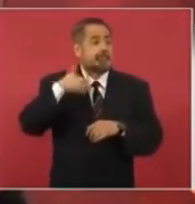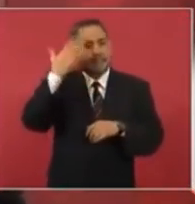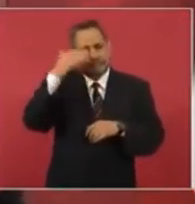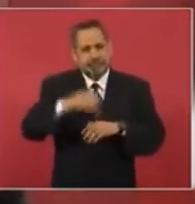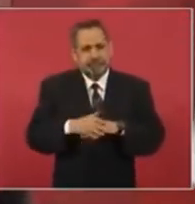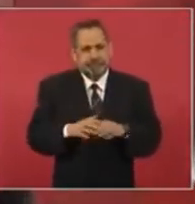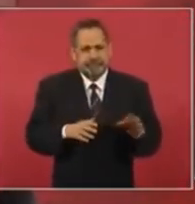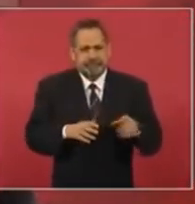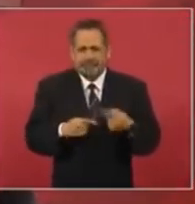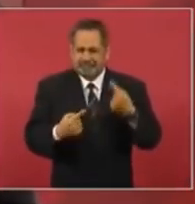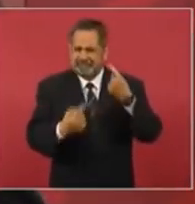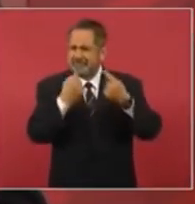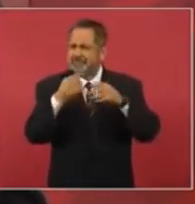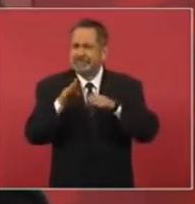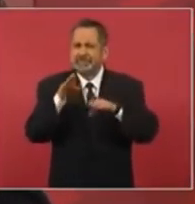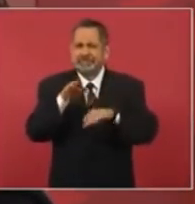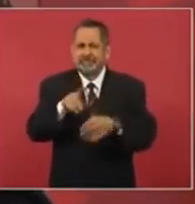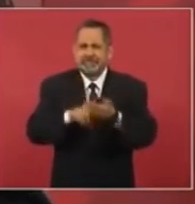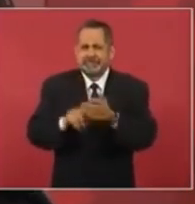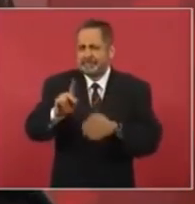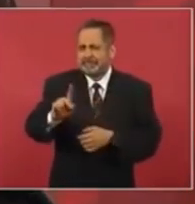Algo sobre Pitágoras o eso.